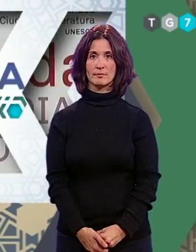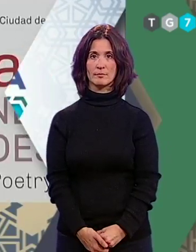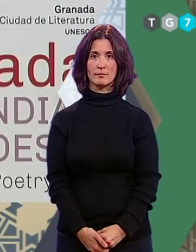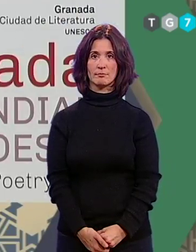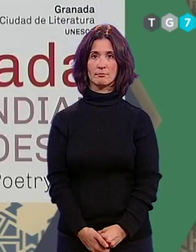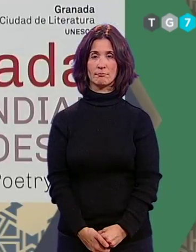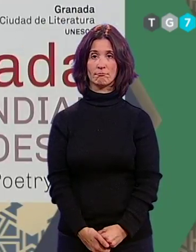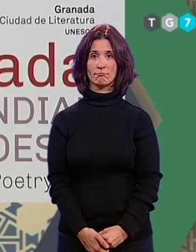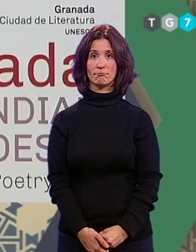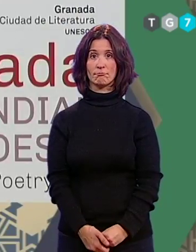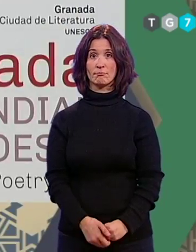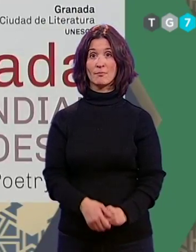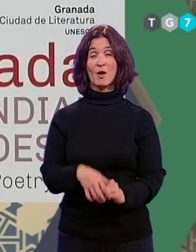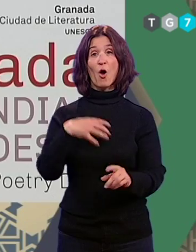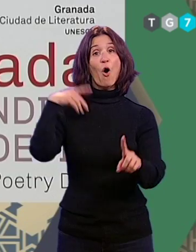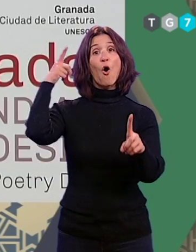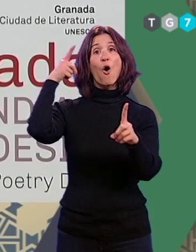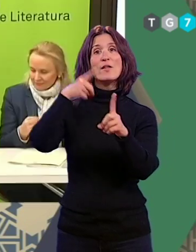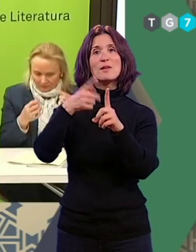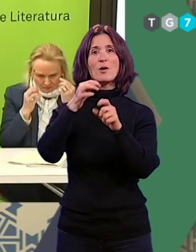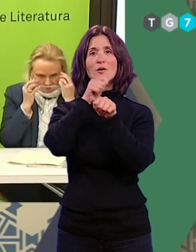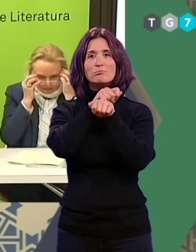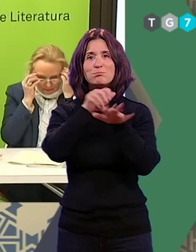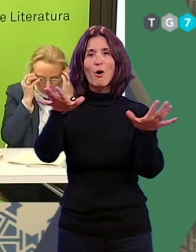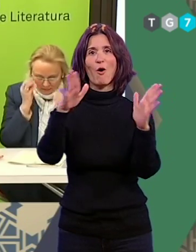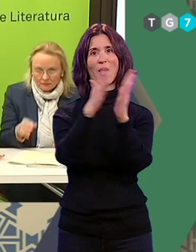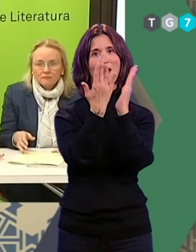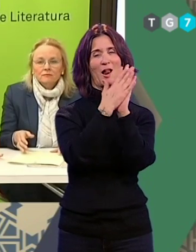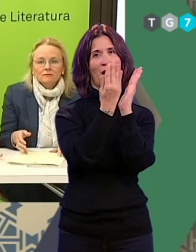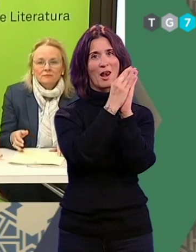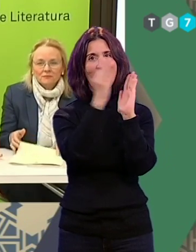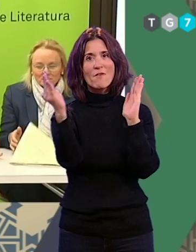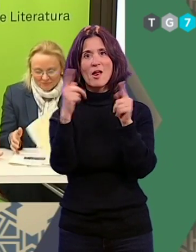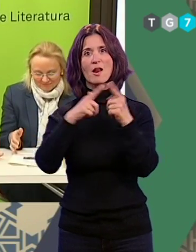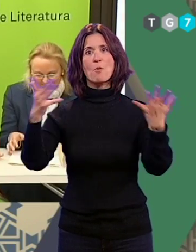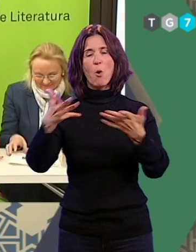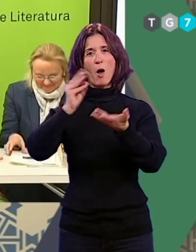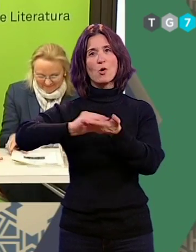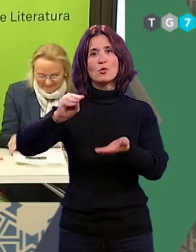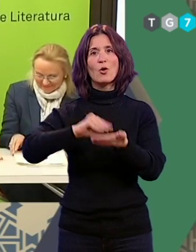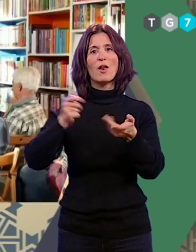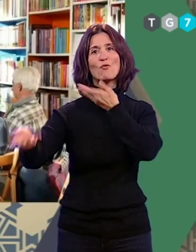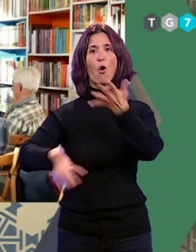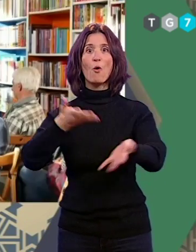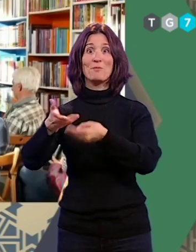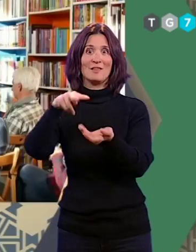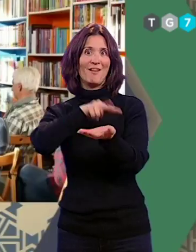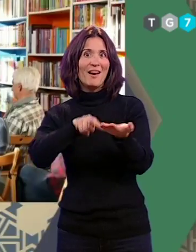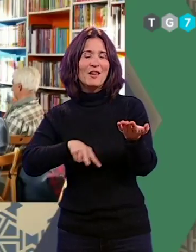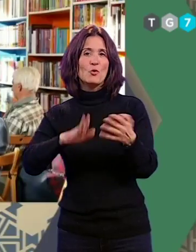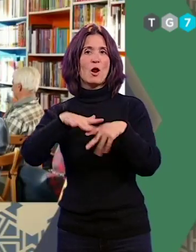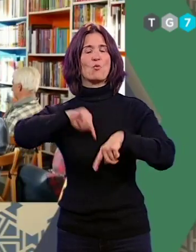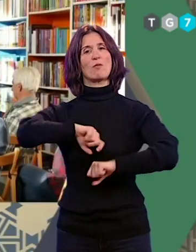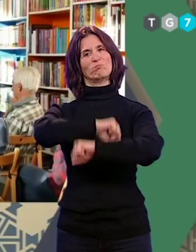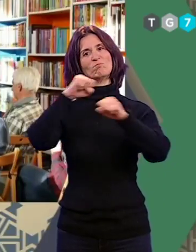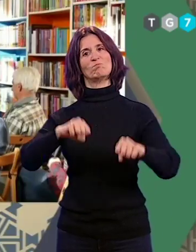Con el objetivo de visibilizar y difundir las librerías, promocionar autores, fomentar la asistencia a lecturas y consolidar Granada